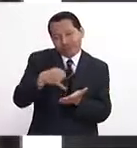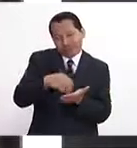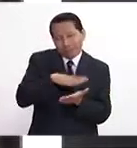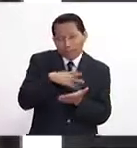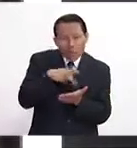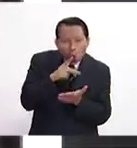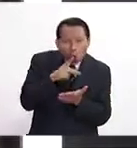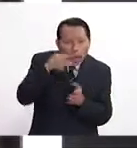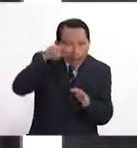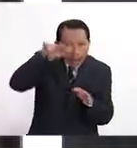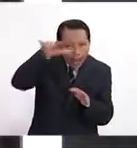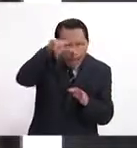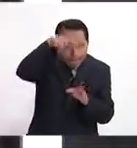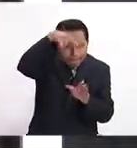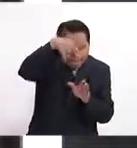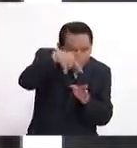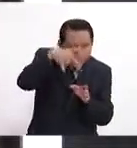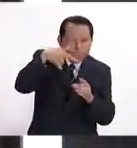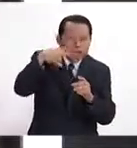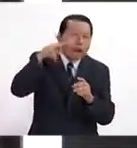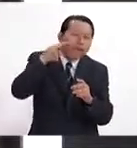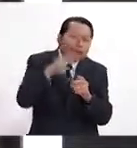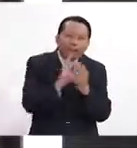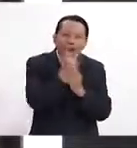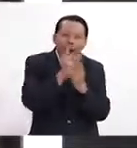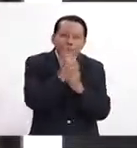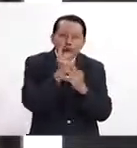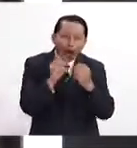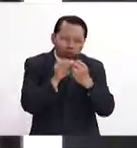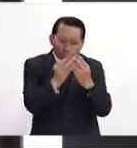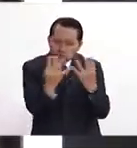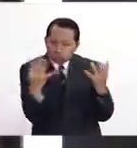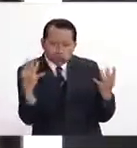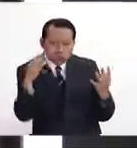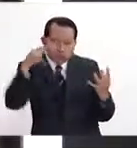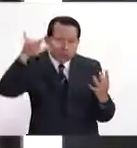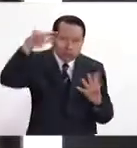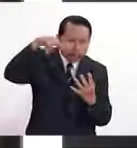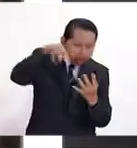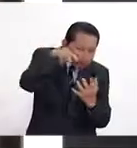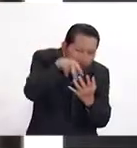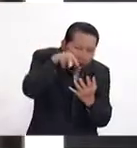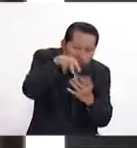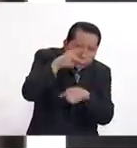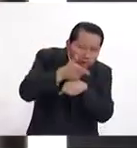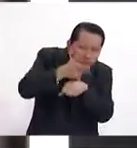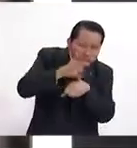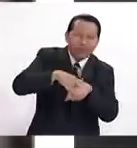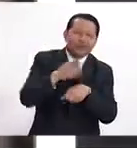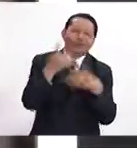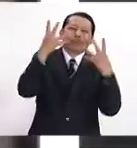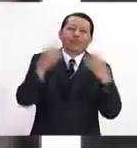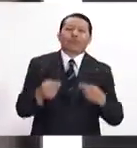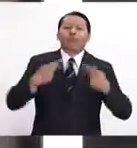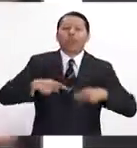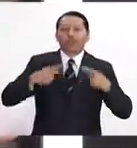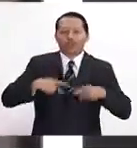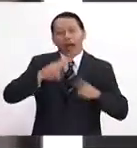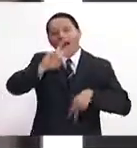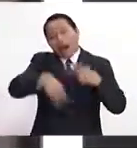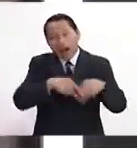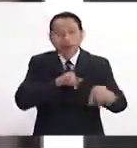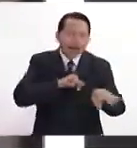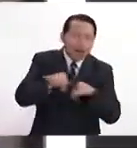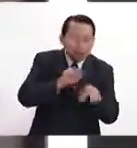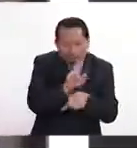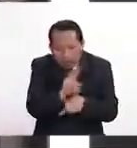planta por planta de la salud que tiene. Esto no se puede hacer manualmente, hay mucha gente que tendría que estar ahí en el campo viendo y eso no es fácil, pero en cambio